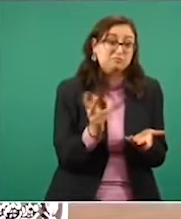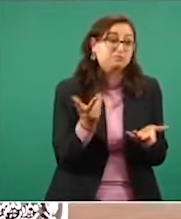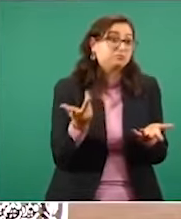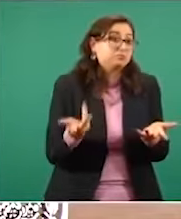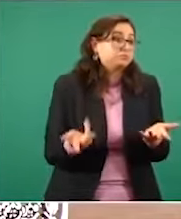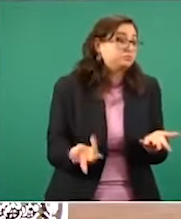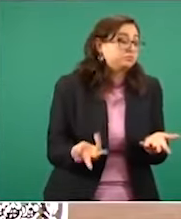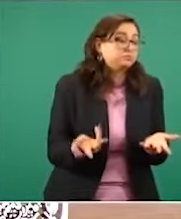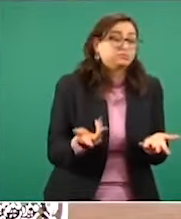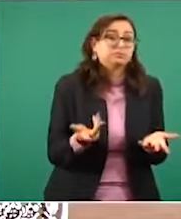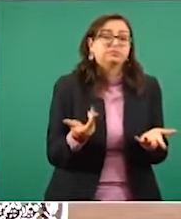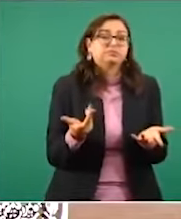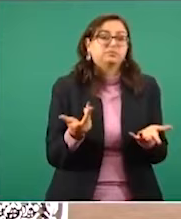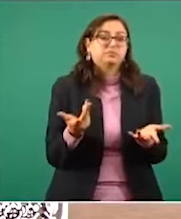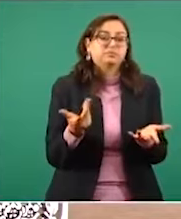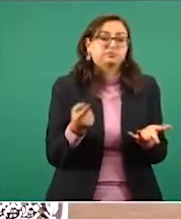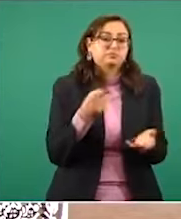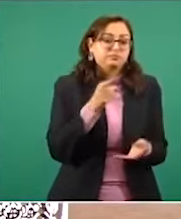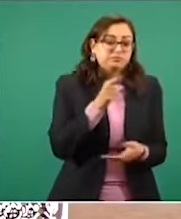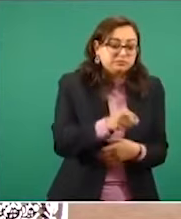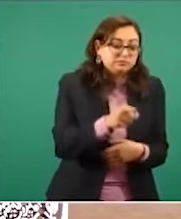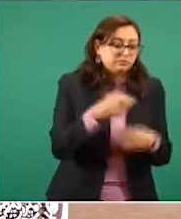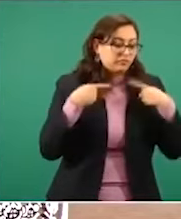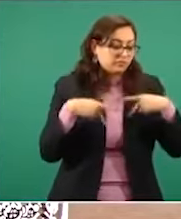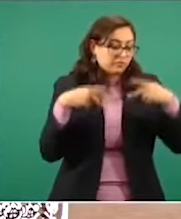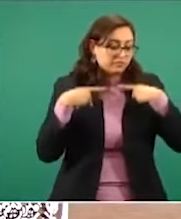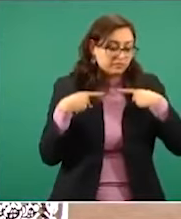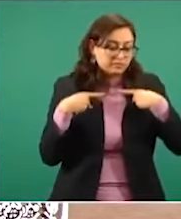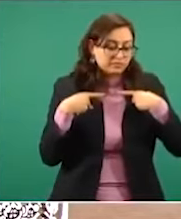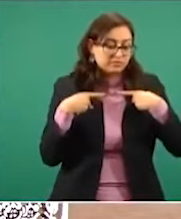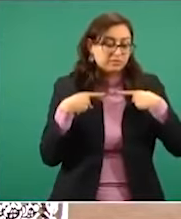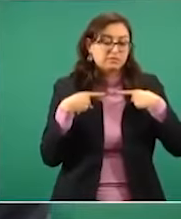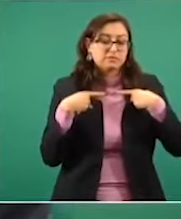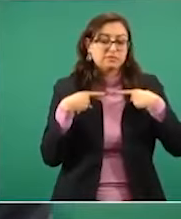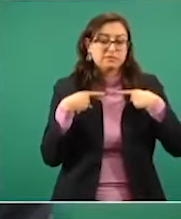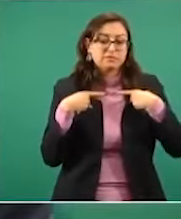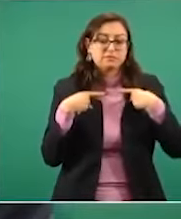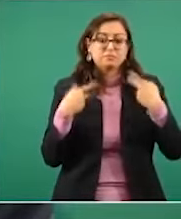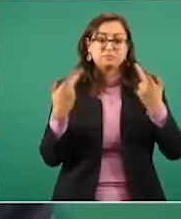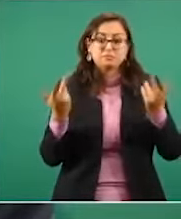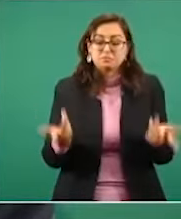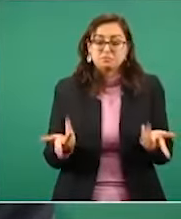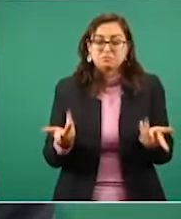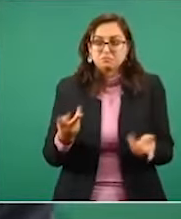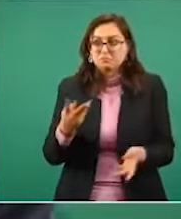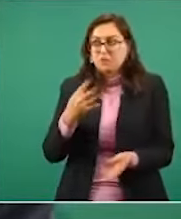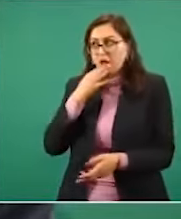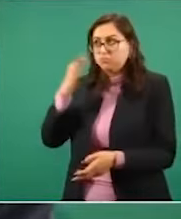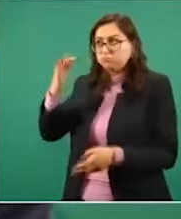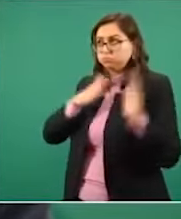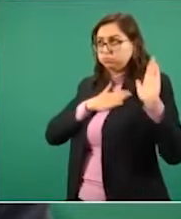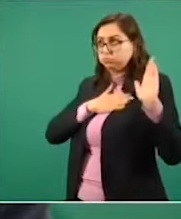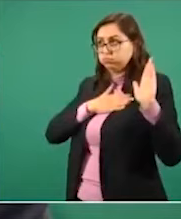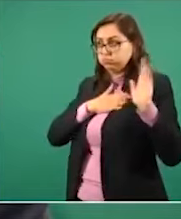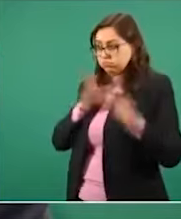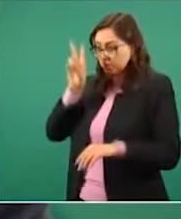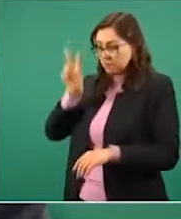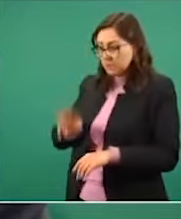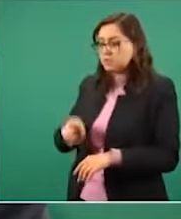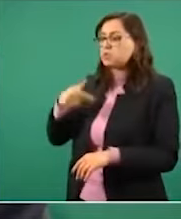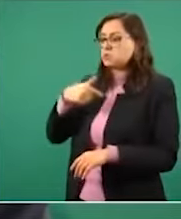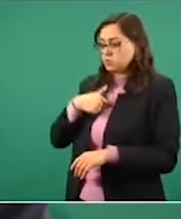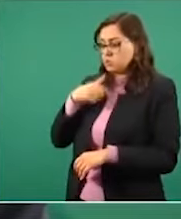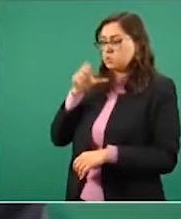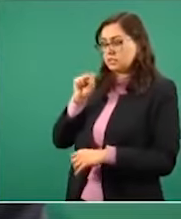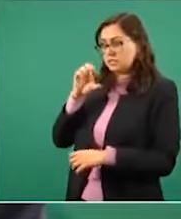con rectitud, que está hablando con la